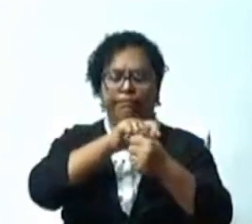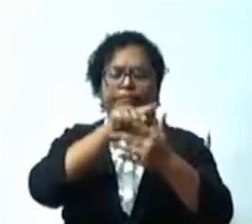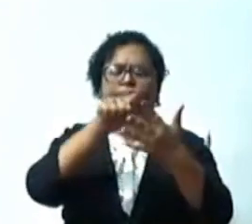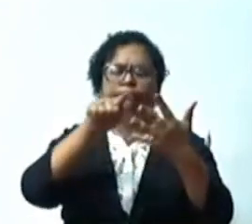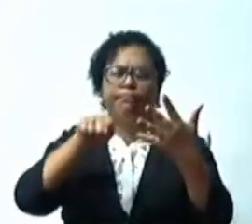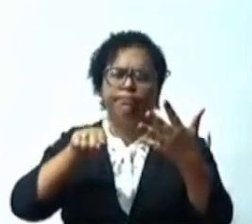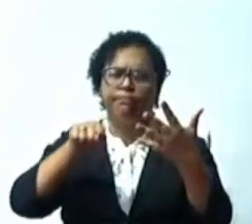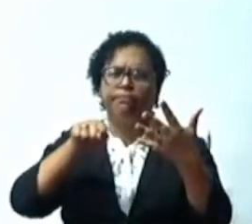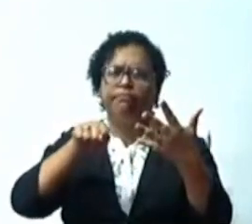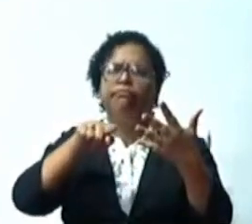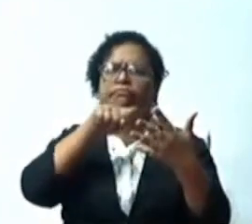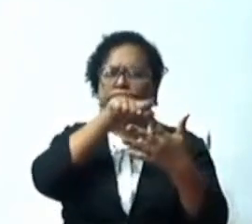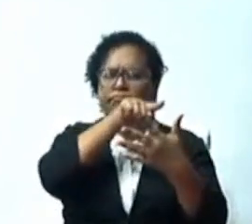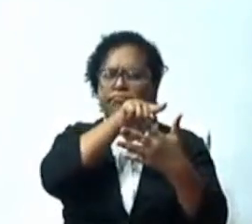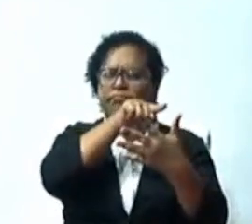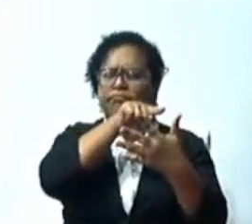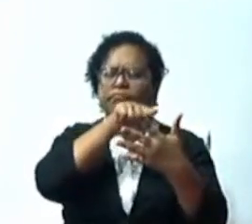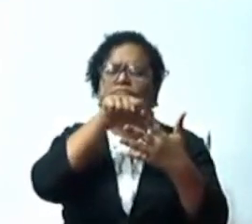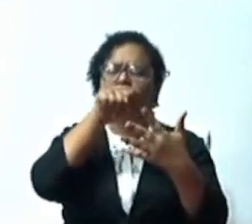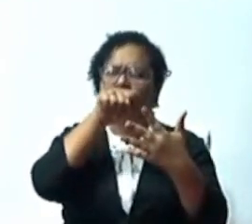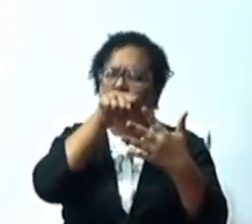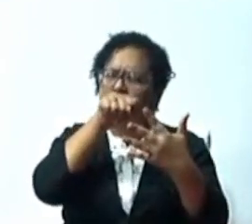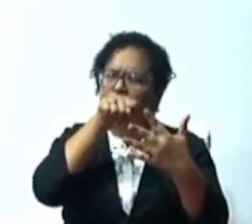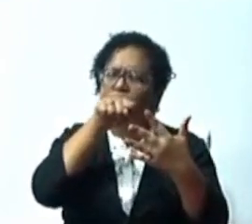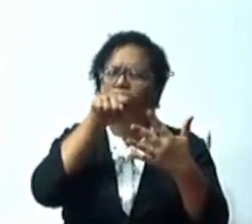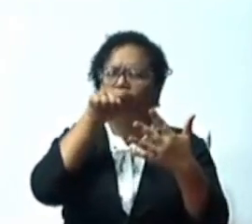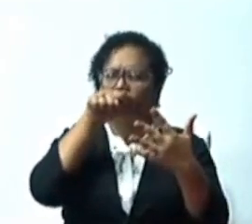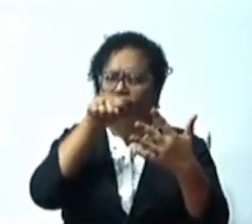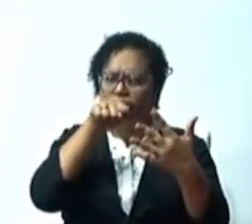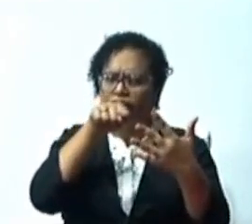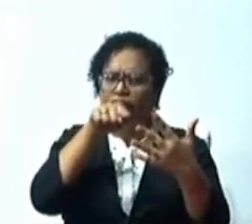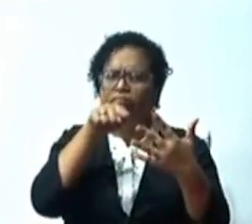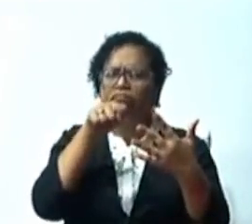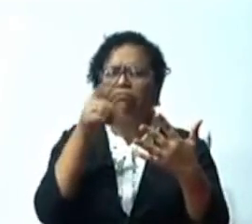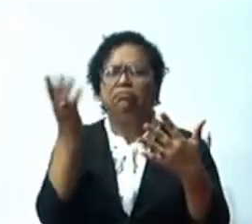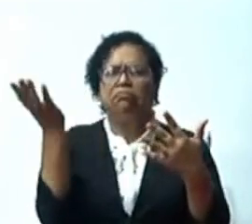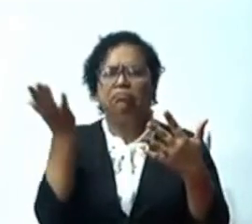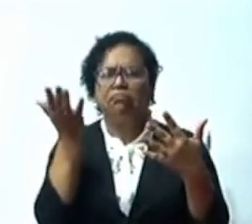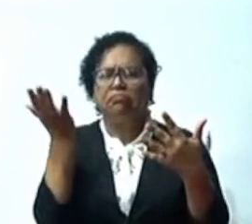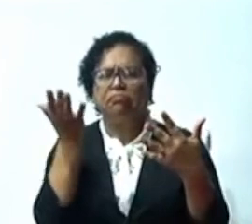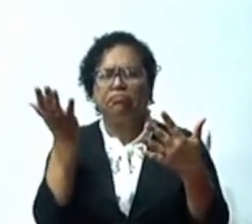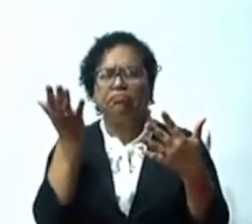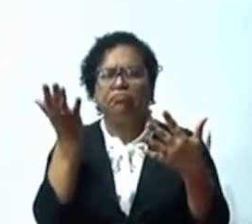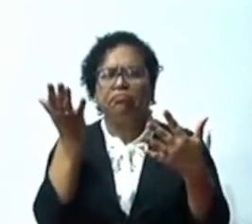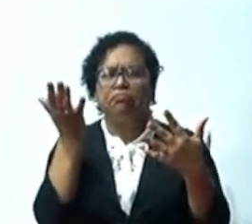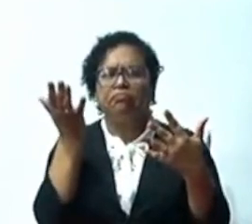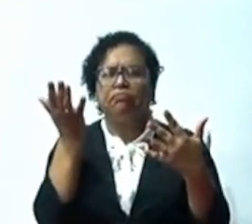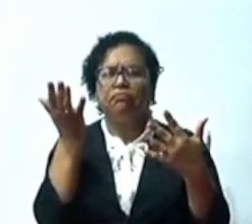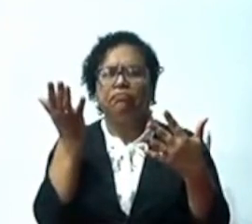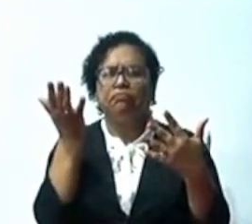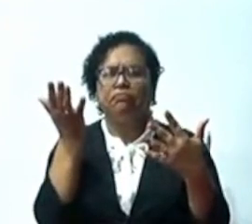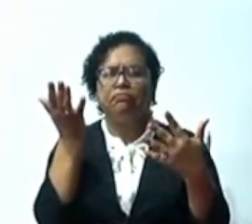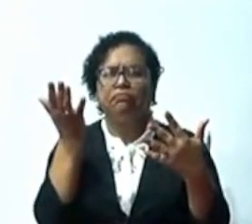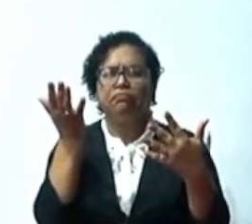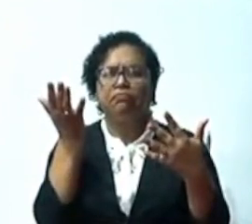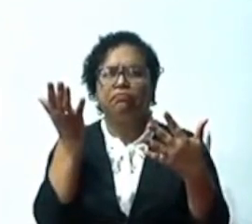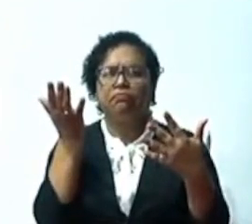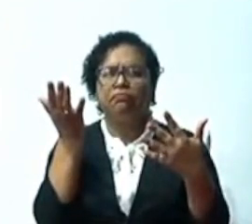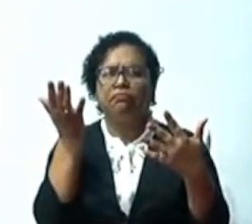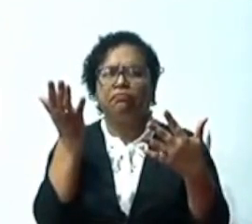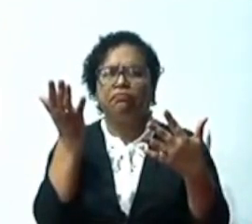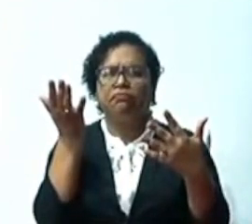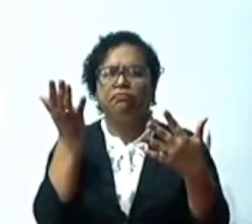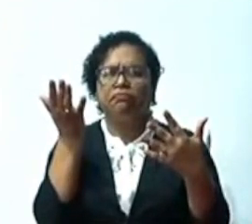reparos en lo que tiene que ver con la aprobación que se hizo